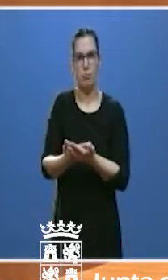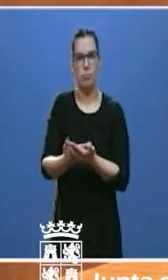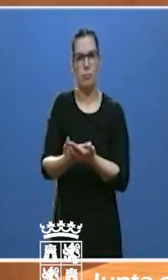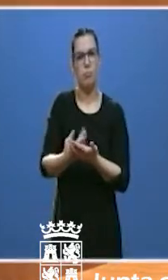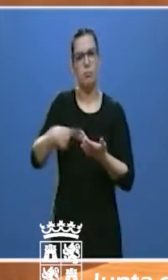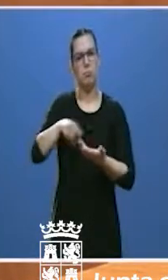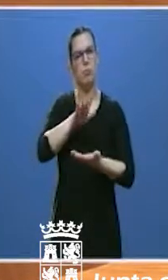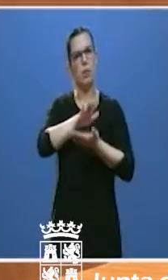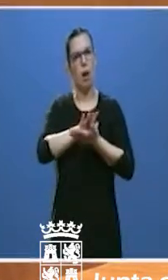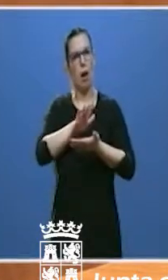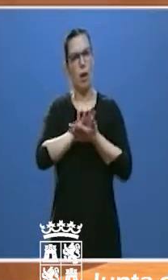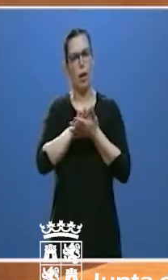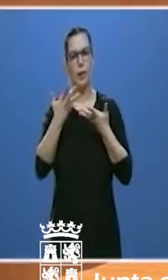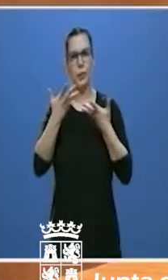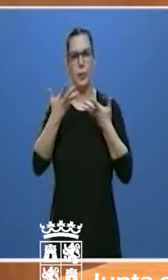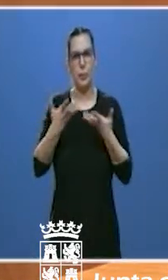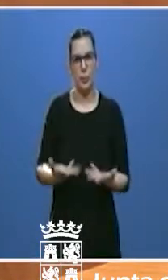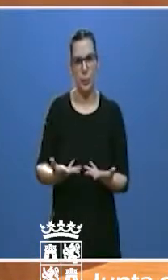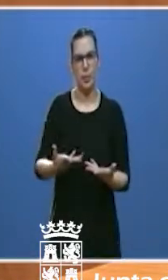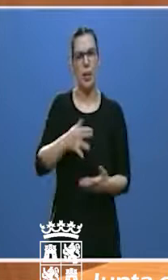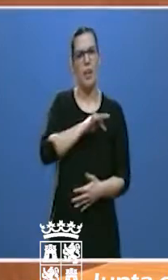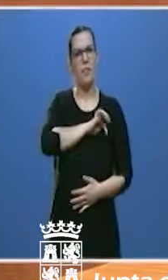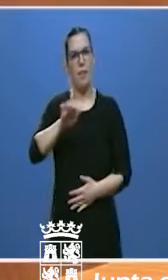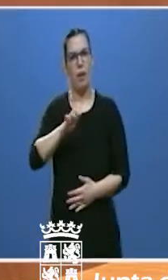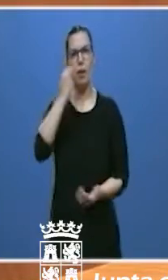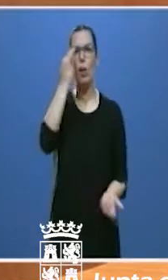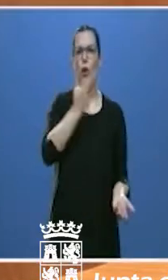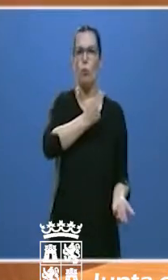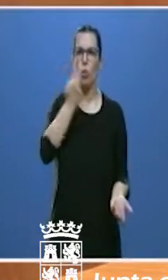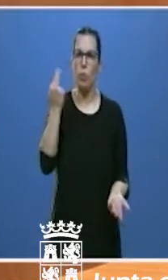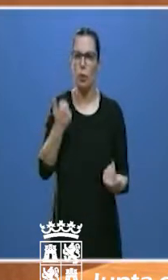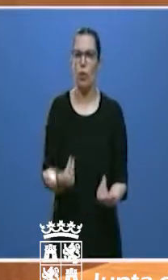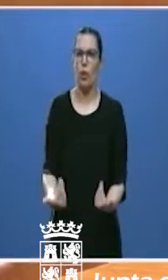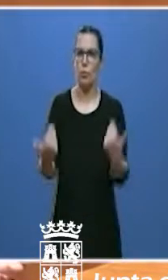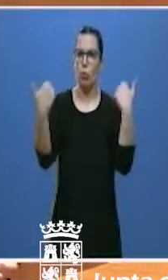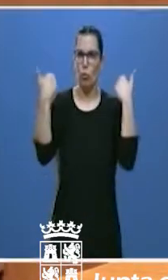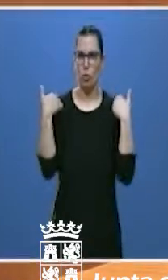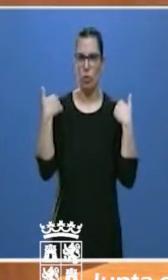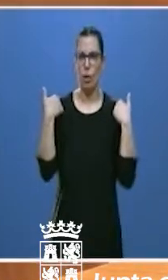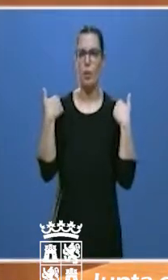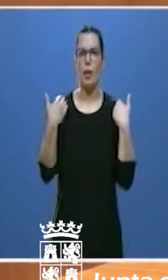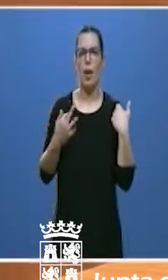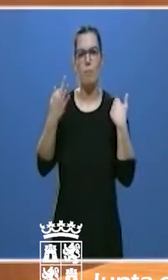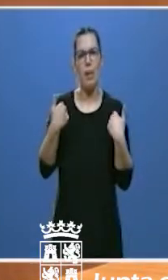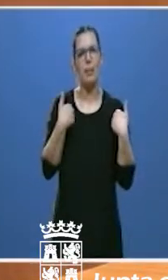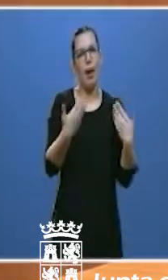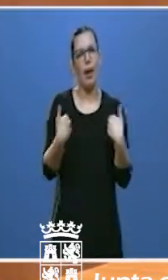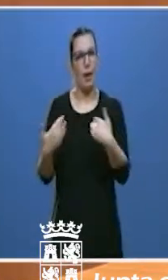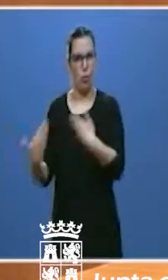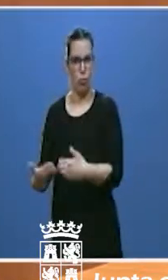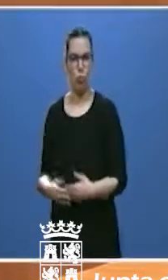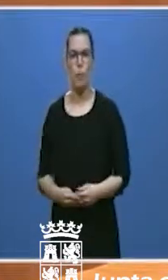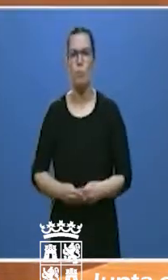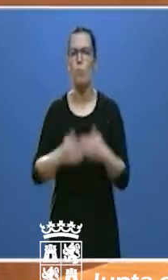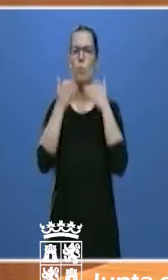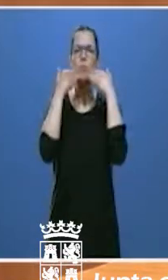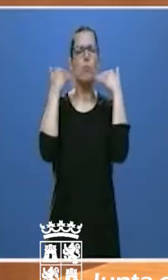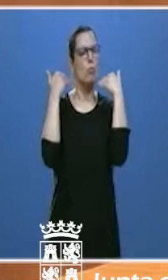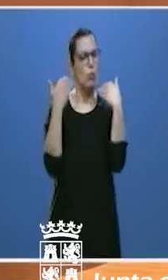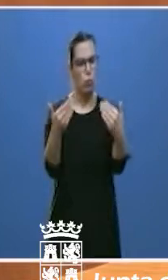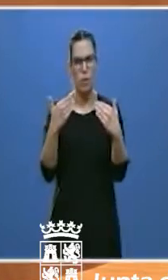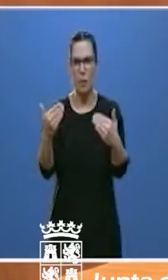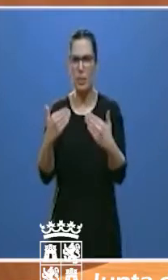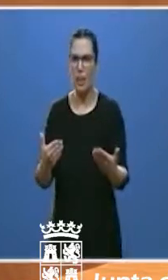de su serenidad, de su fe, de su compromiso, de su responsabilidad y de su generosidad. Muchísimas gracias